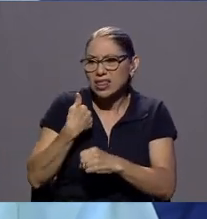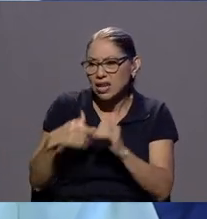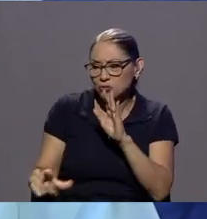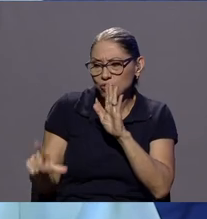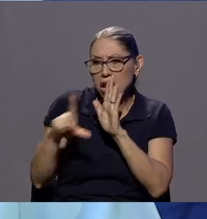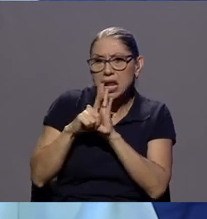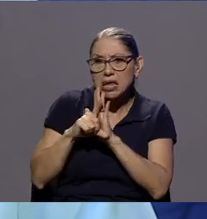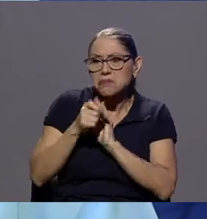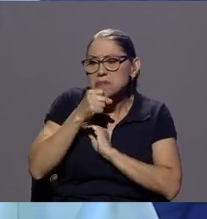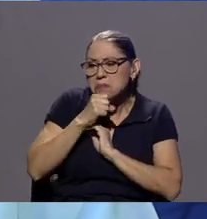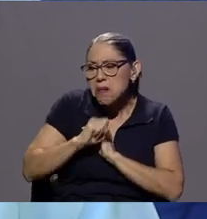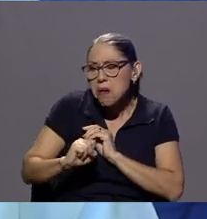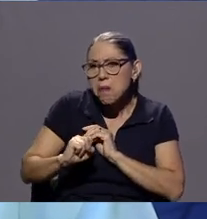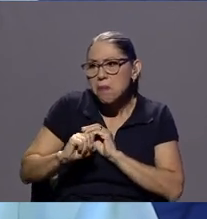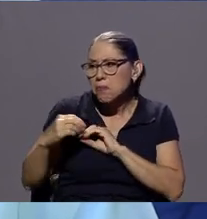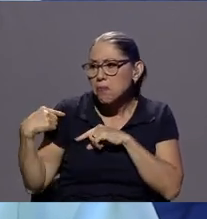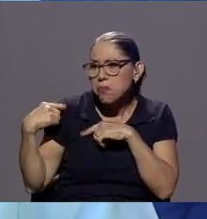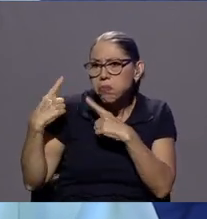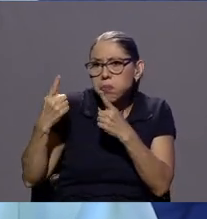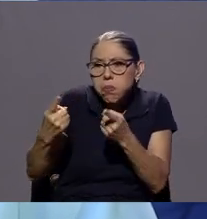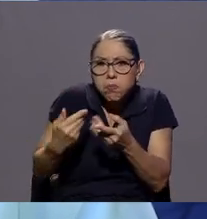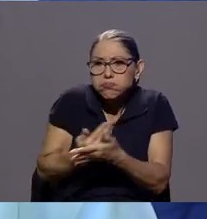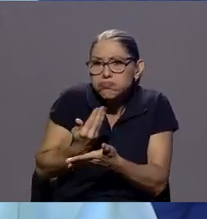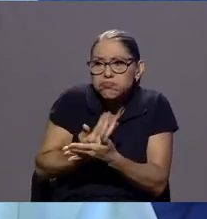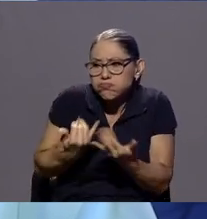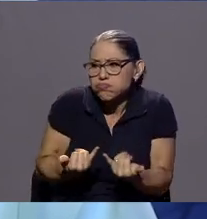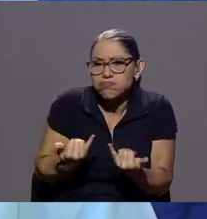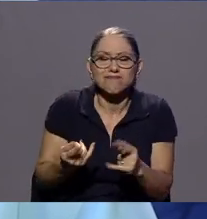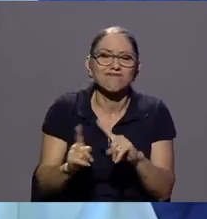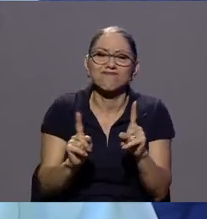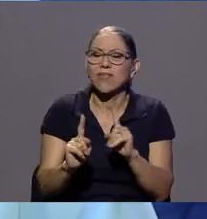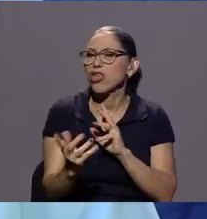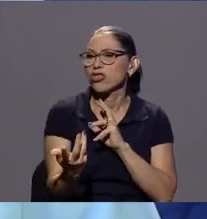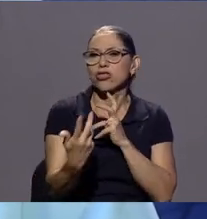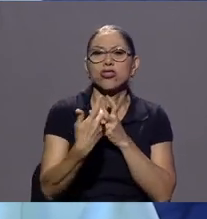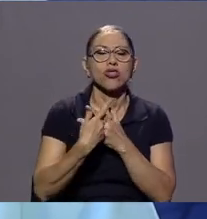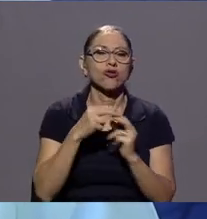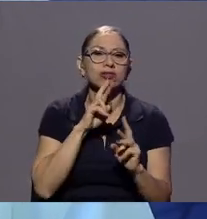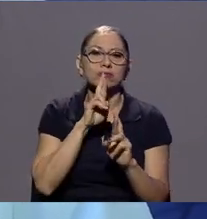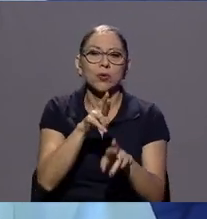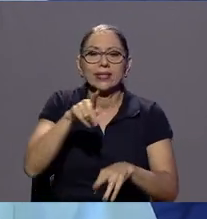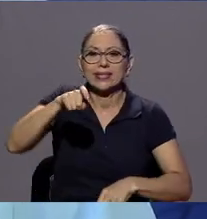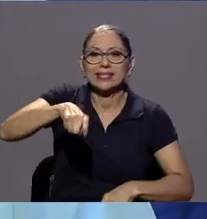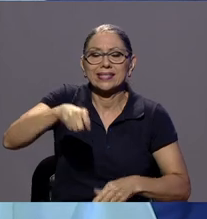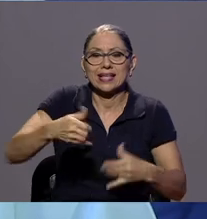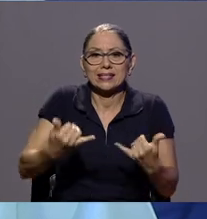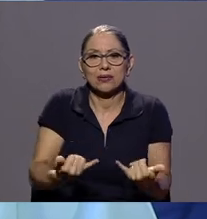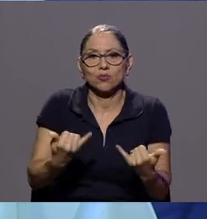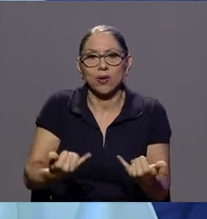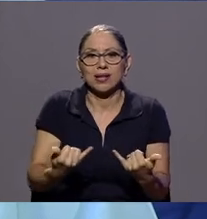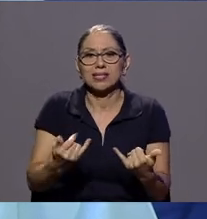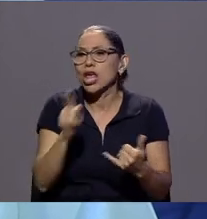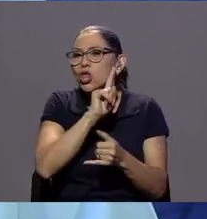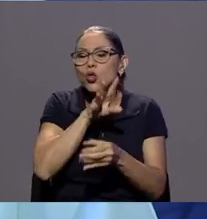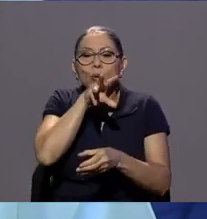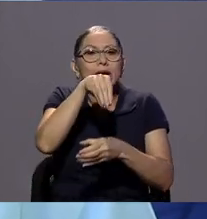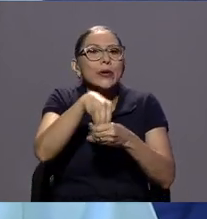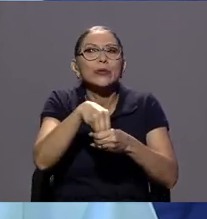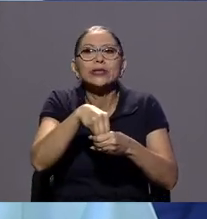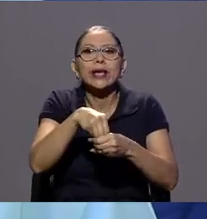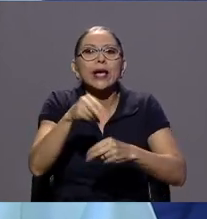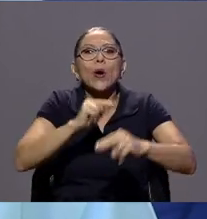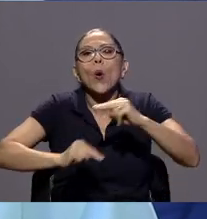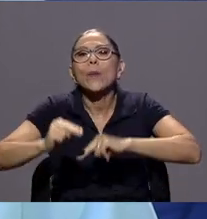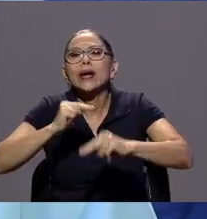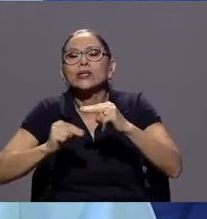y que ya no responde a las necesidades actuales del consumidor que no incluye temas como comercio electrónico por ejemplo que no